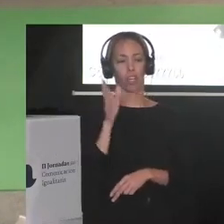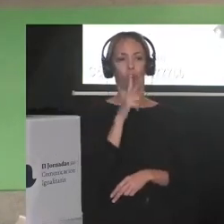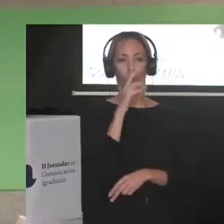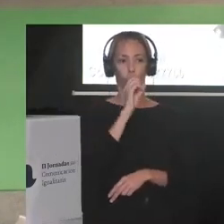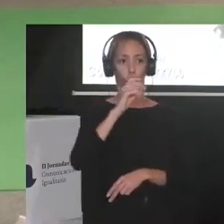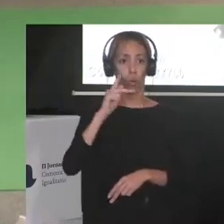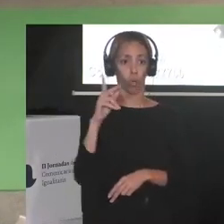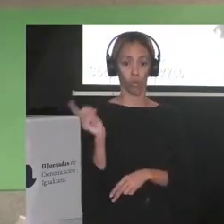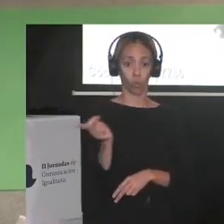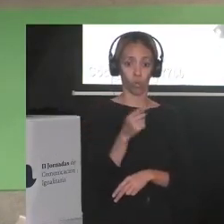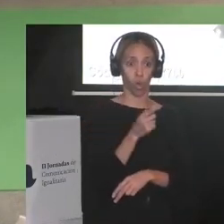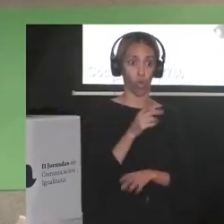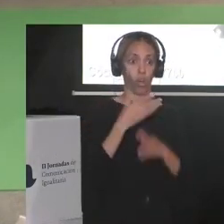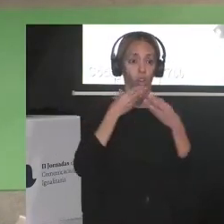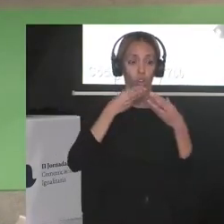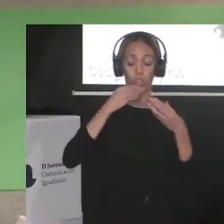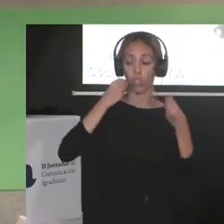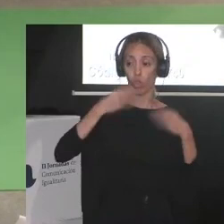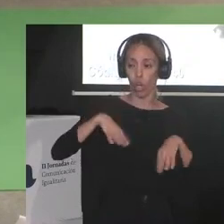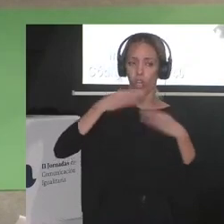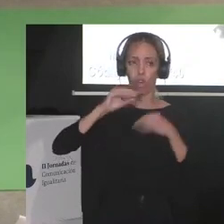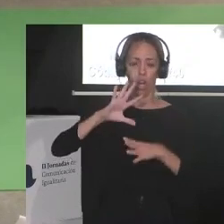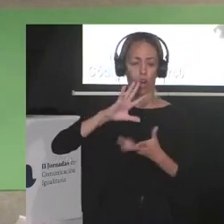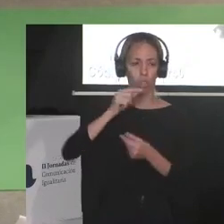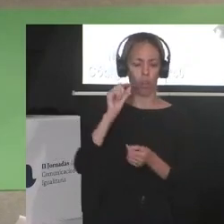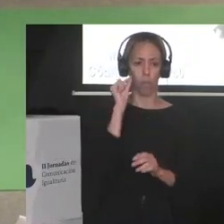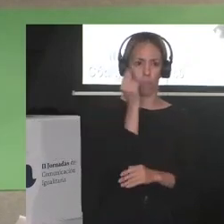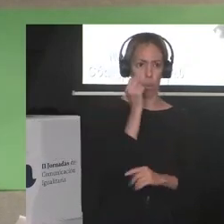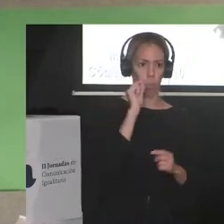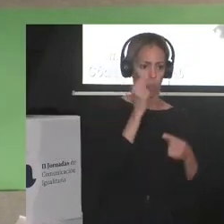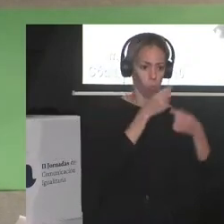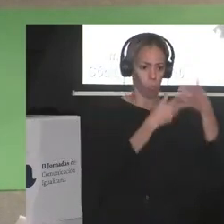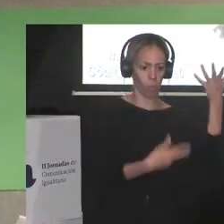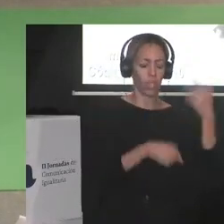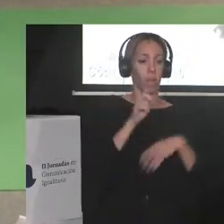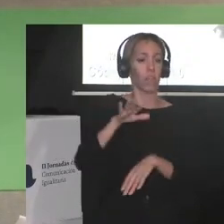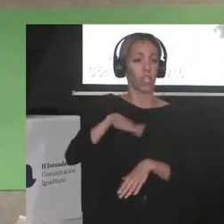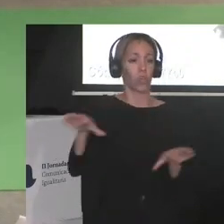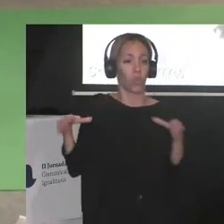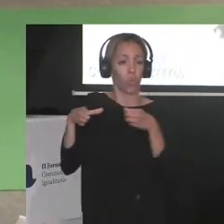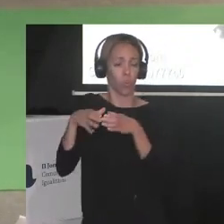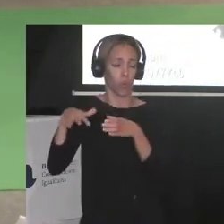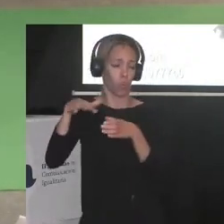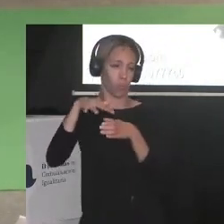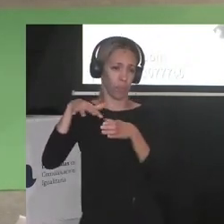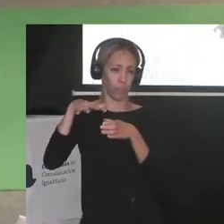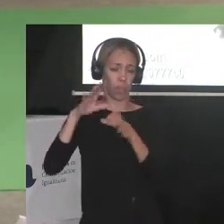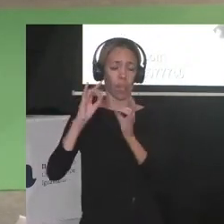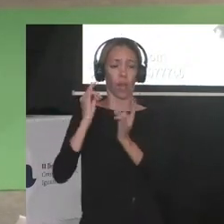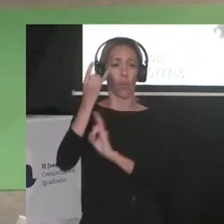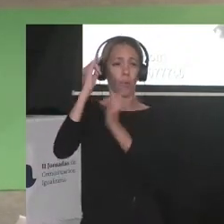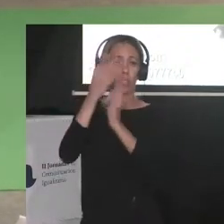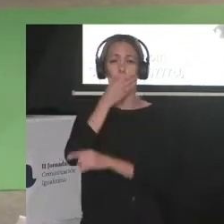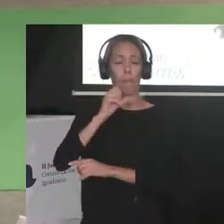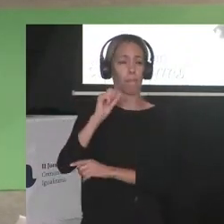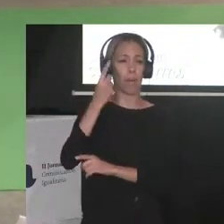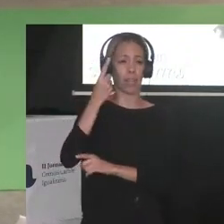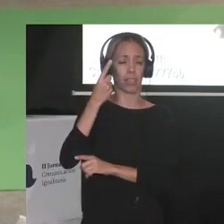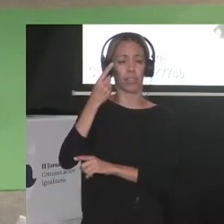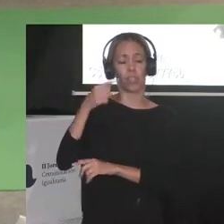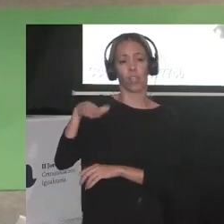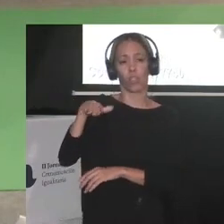todos juntos a aparecer en la zona más recóndita de un bosque conocido como el bosque más bello del mundo el de